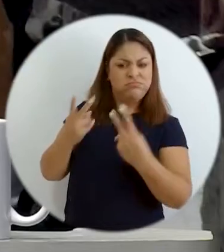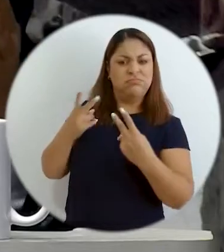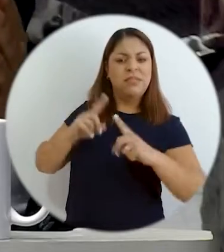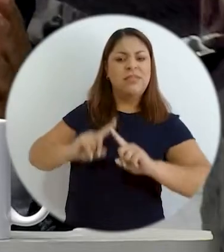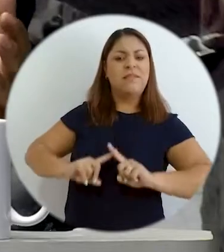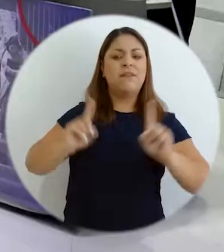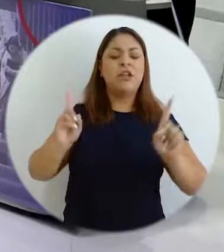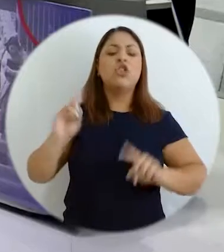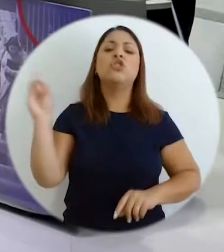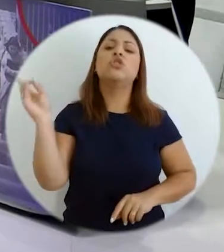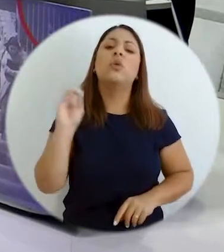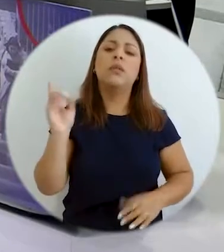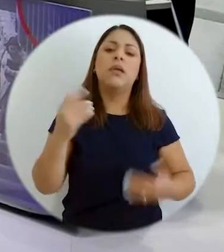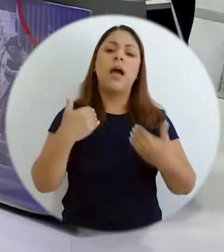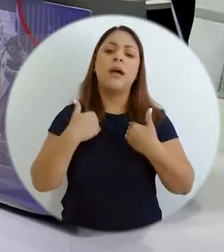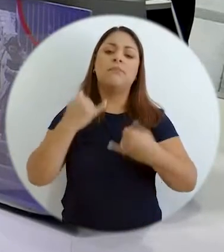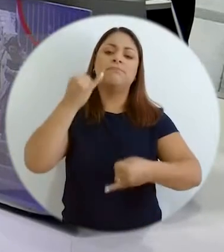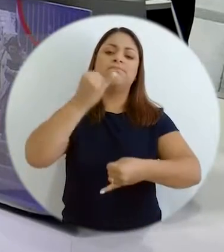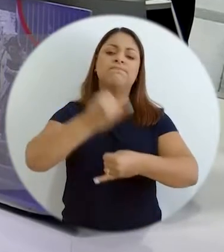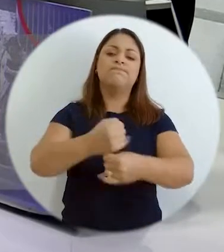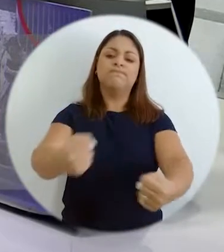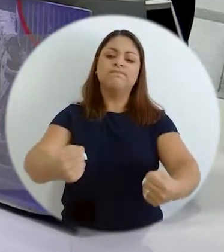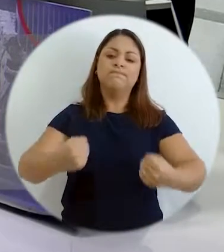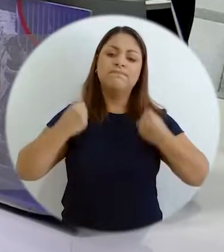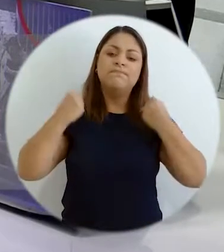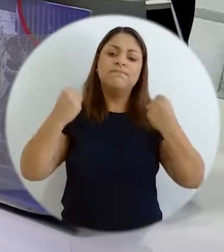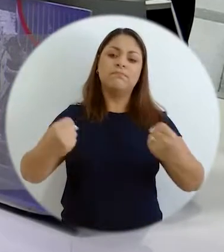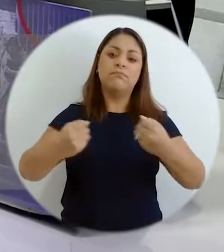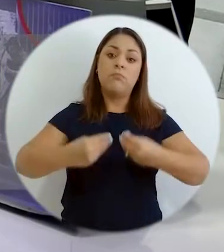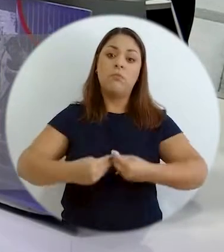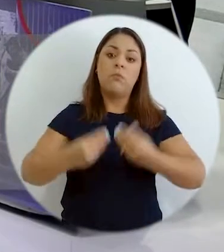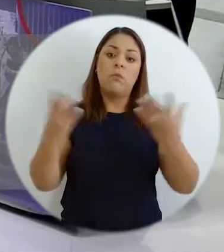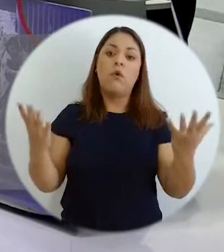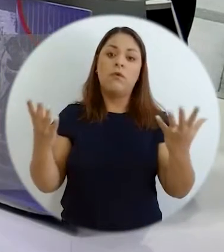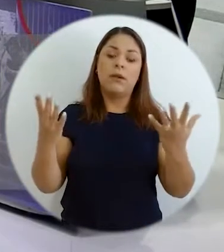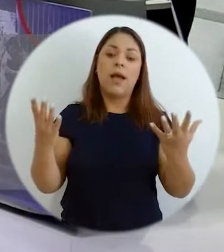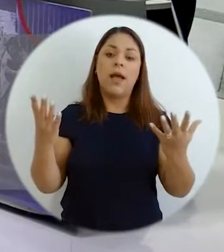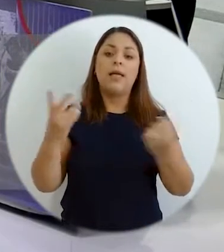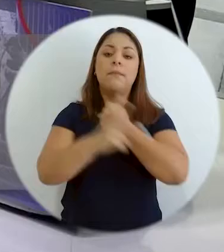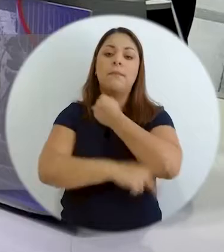concentra la institucionalidad pública del país en materia de bienestar social,